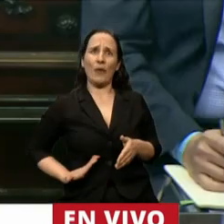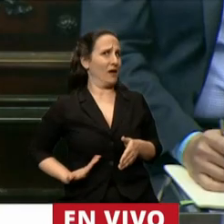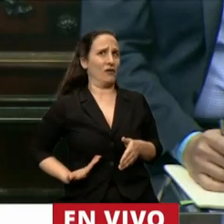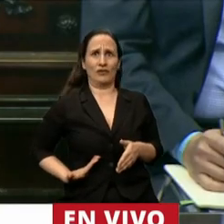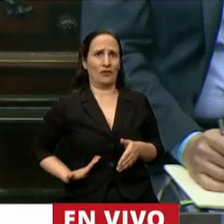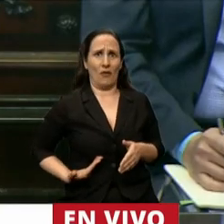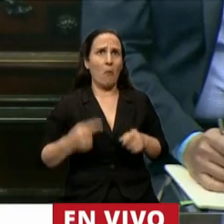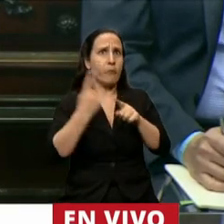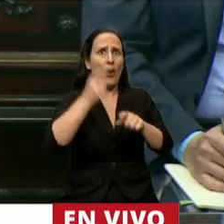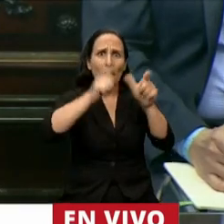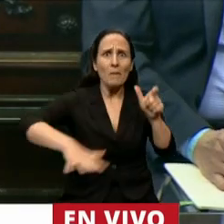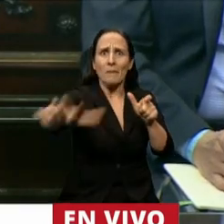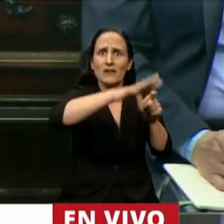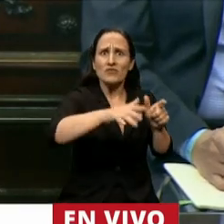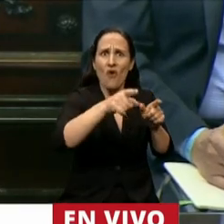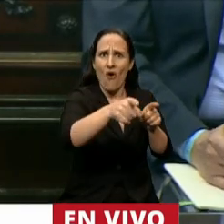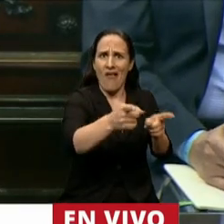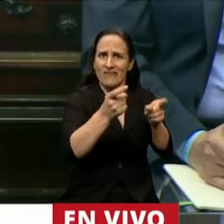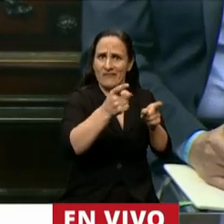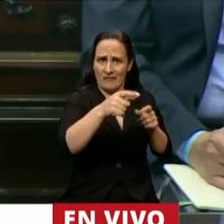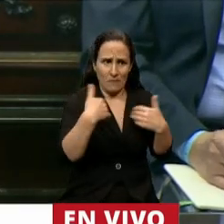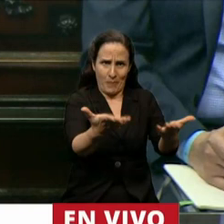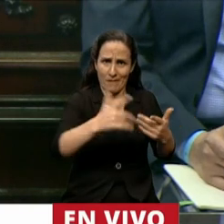nuestra gente y se lo debemos a nuestro pueblo.